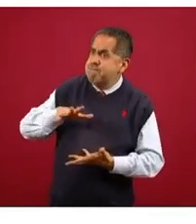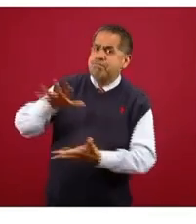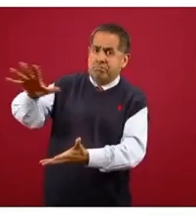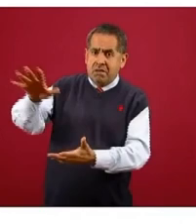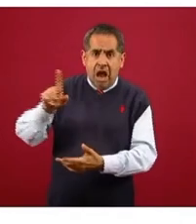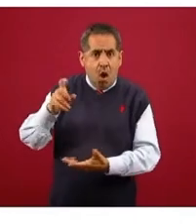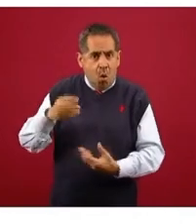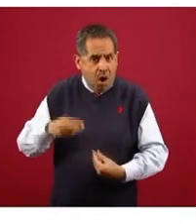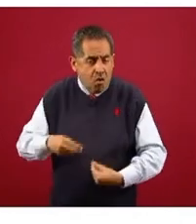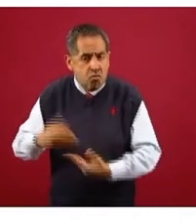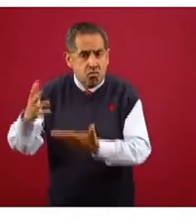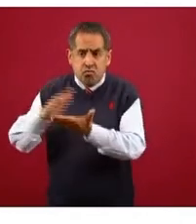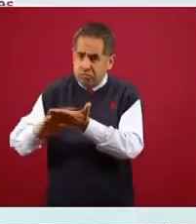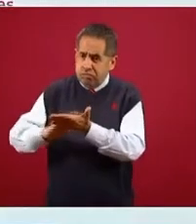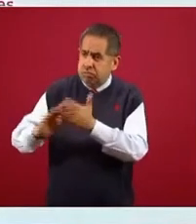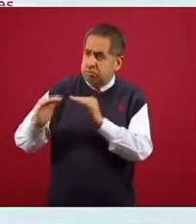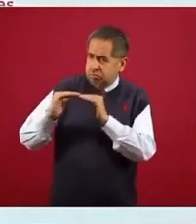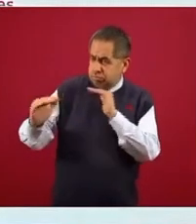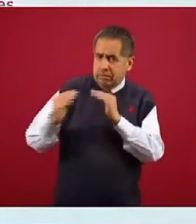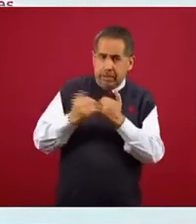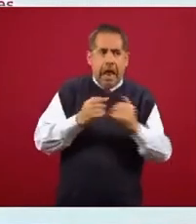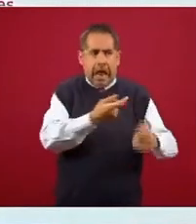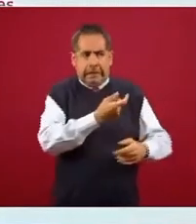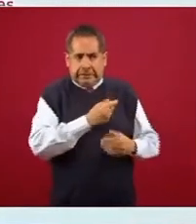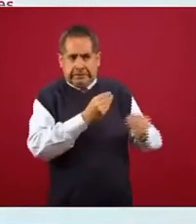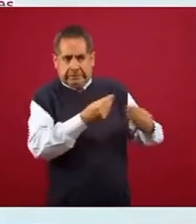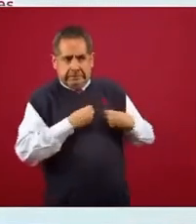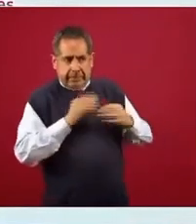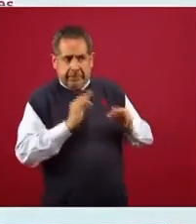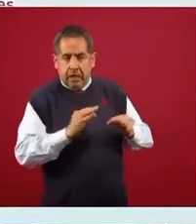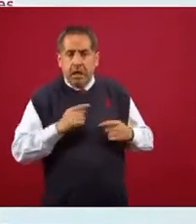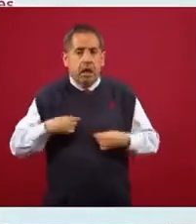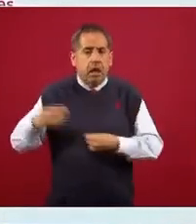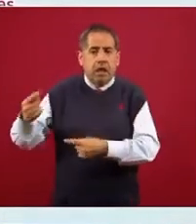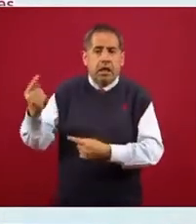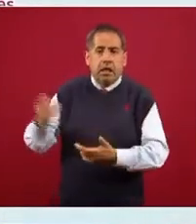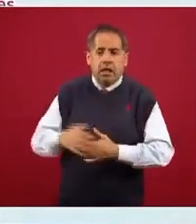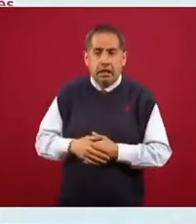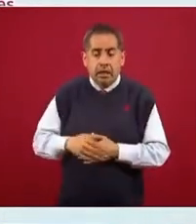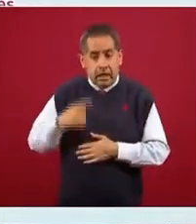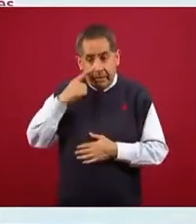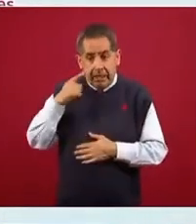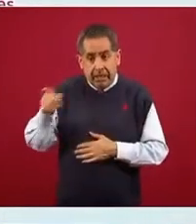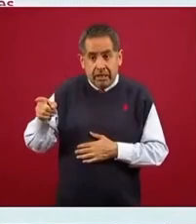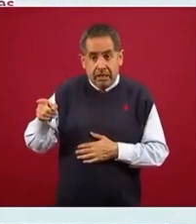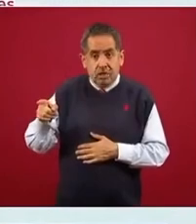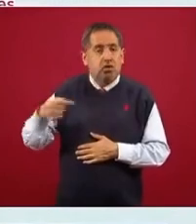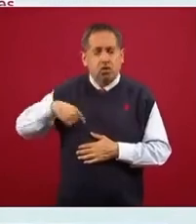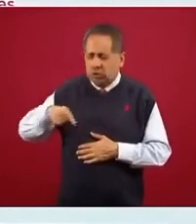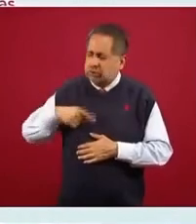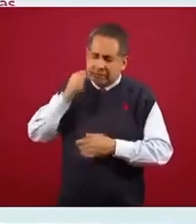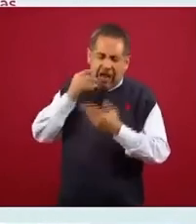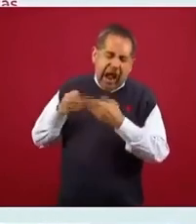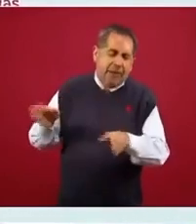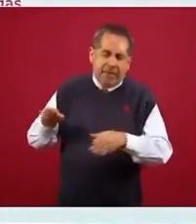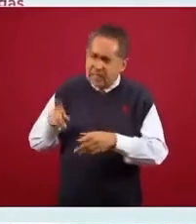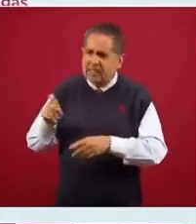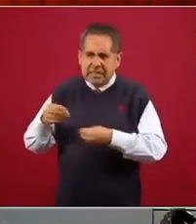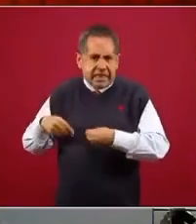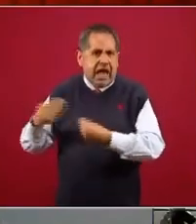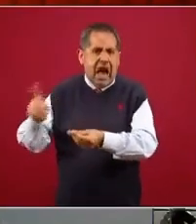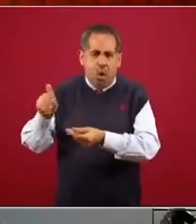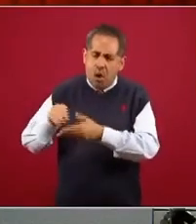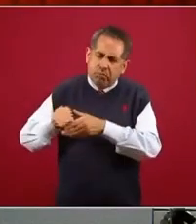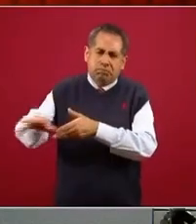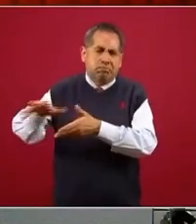Ese es el problema que tenemos. Esta parte que subimos, que empezamos a lograr subir, fue cuando abrimos las presas. La